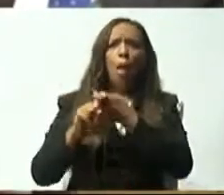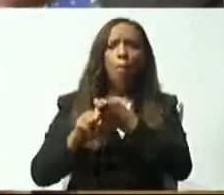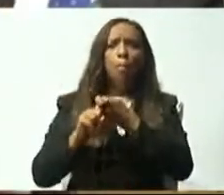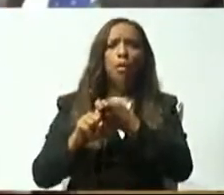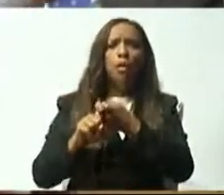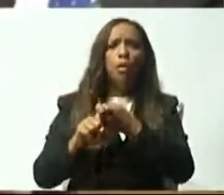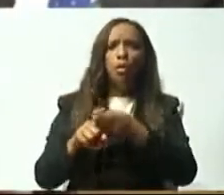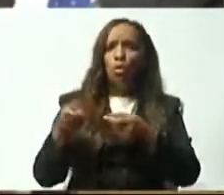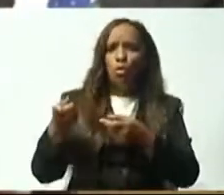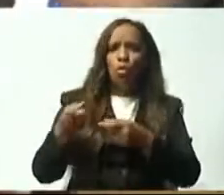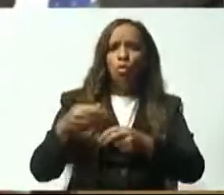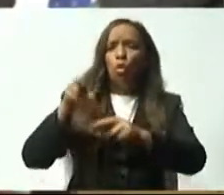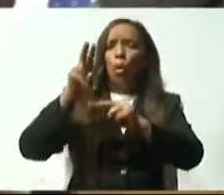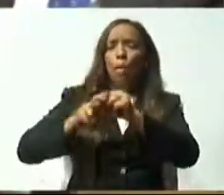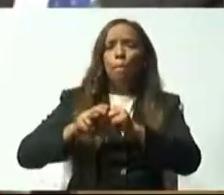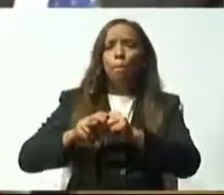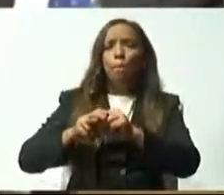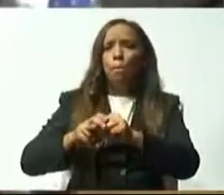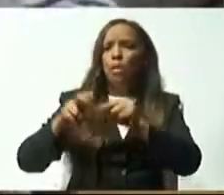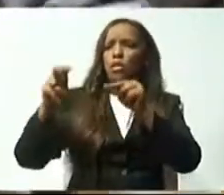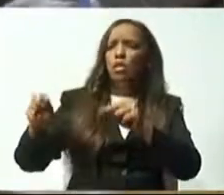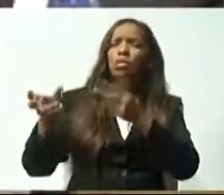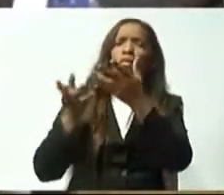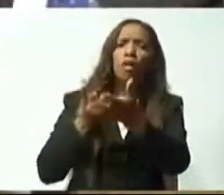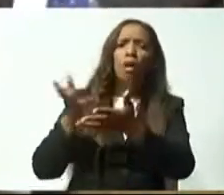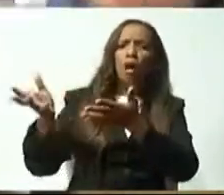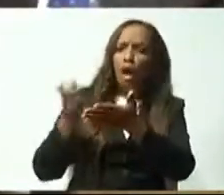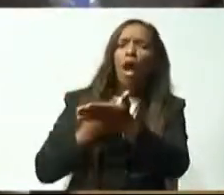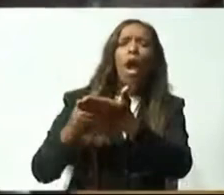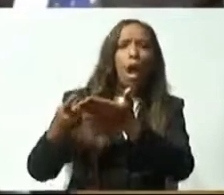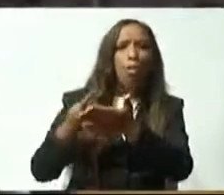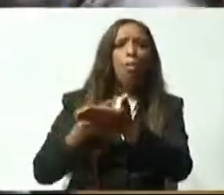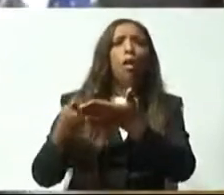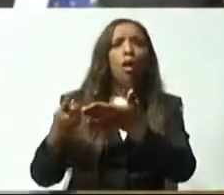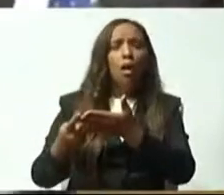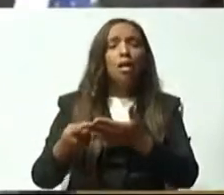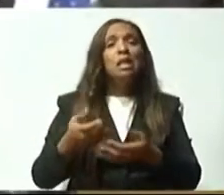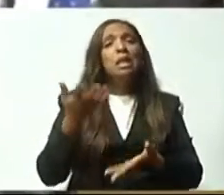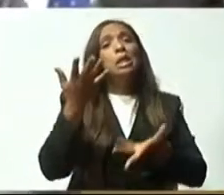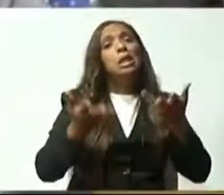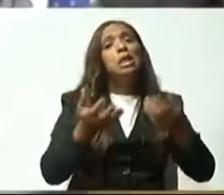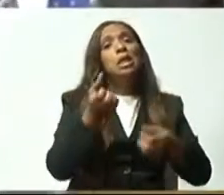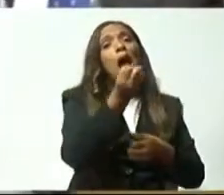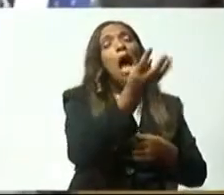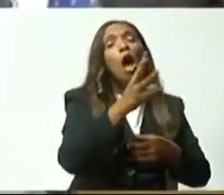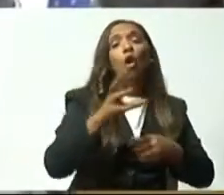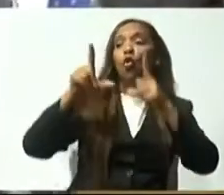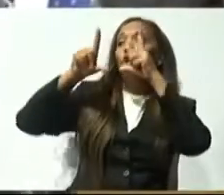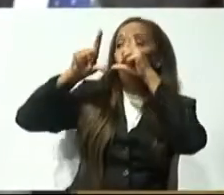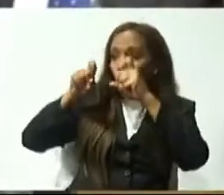anoche estuve con Malmolejo en el hotel, sentado por más de tres horas, por si me hicieron otra foto a mí también.